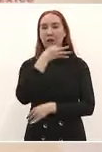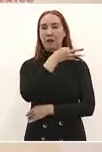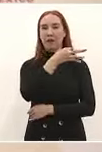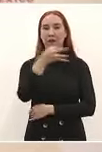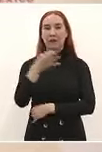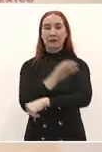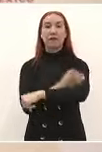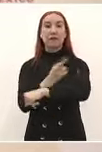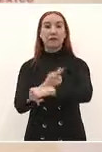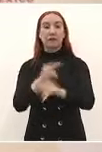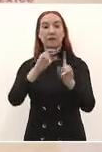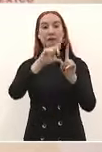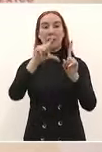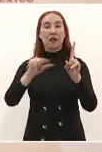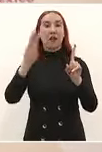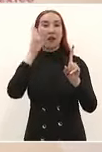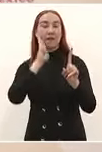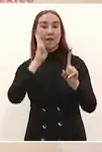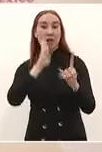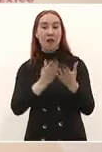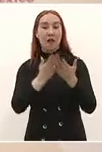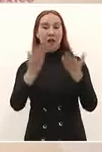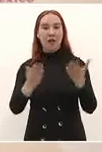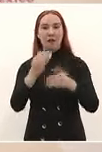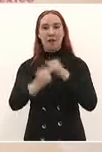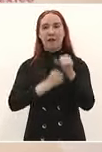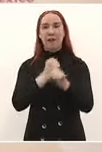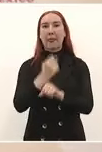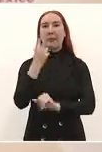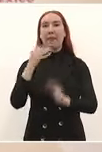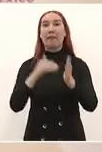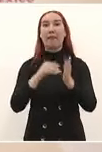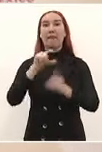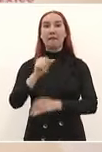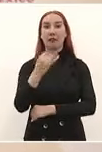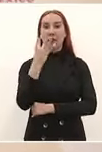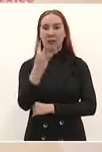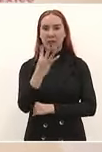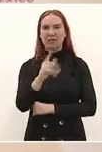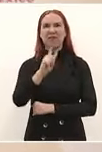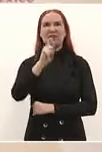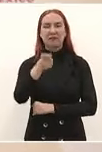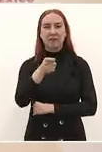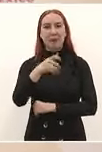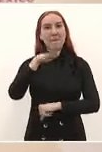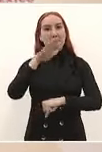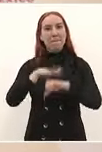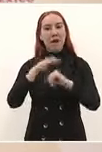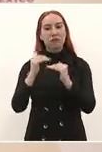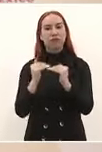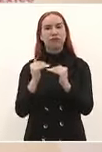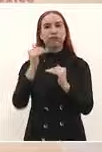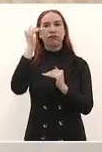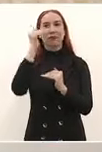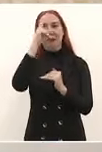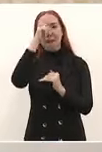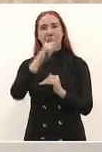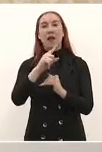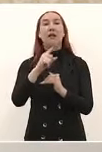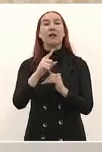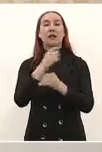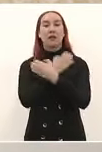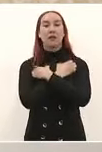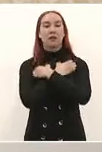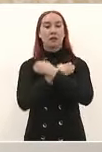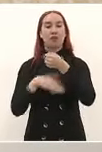coordinación nacional de becas en este año 2024 incrementará su cobertura en educación básica lo